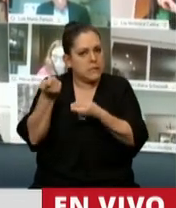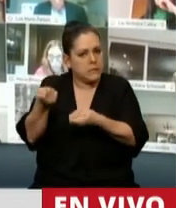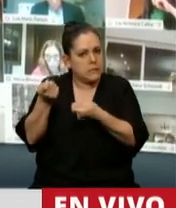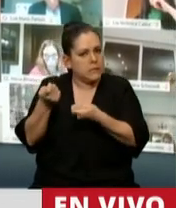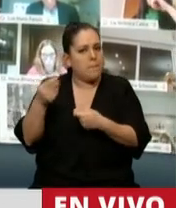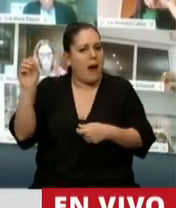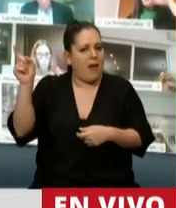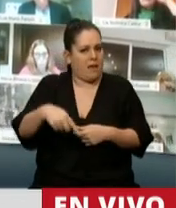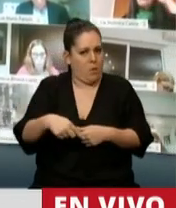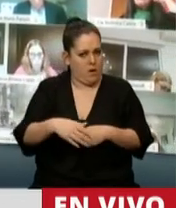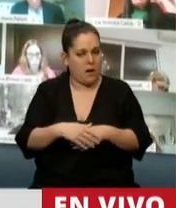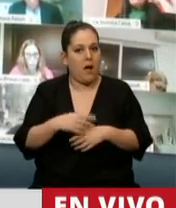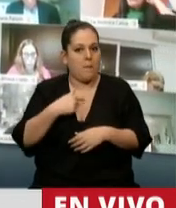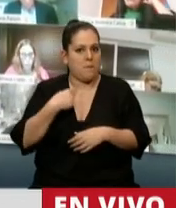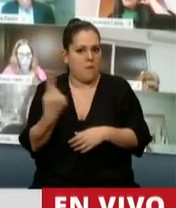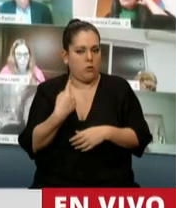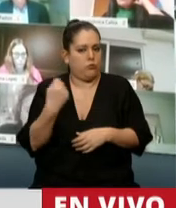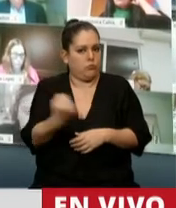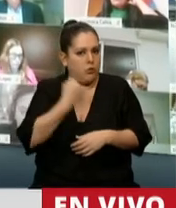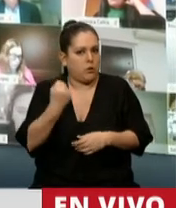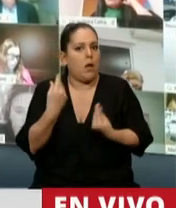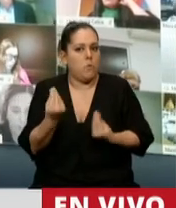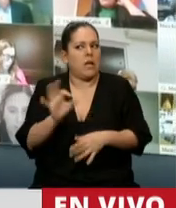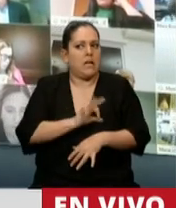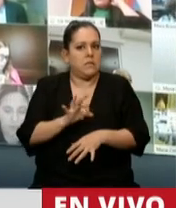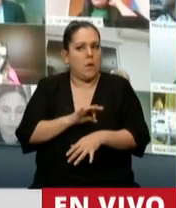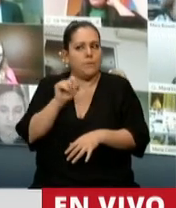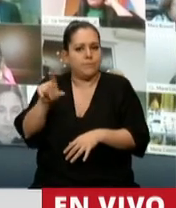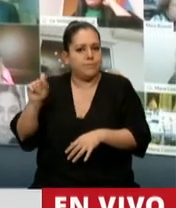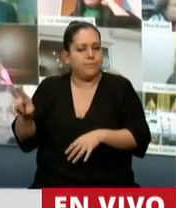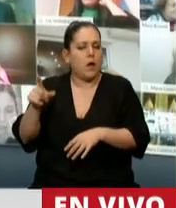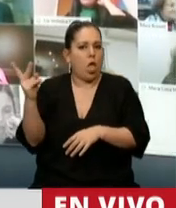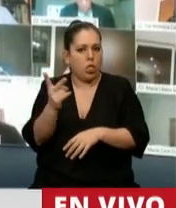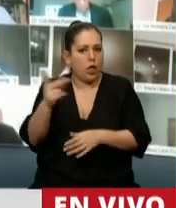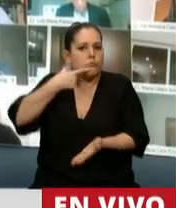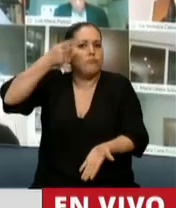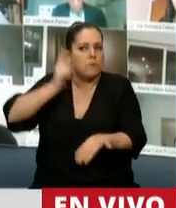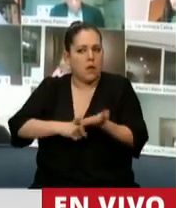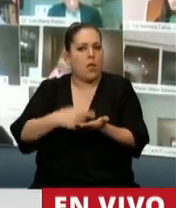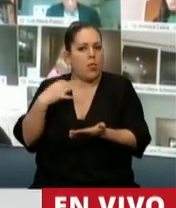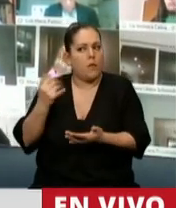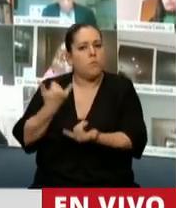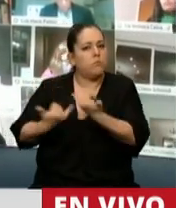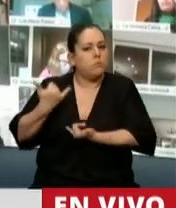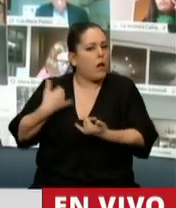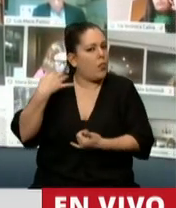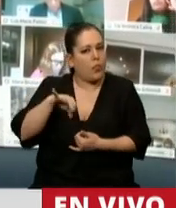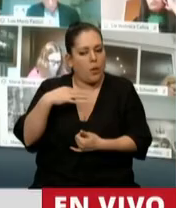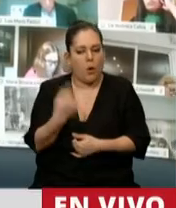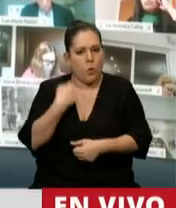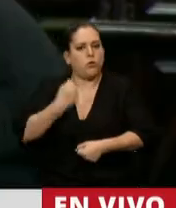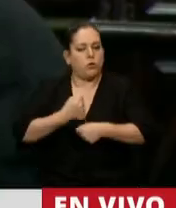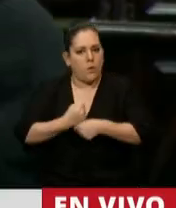Eso para nosotros es importante porque escuchar las voces de justamente quienes toman las decisiones es parte de nuestro